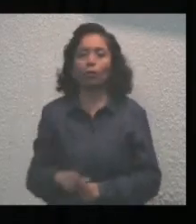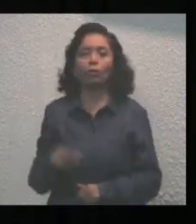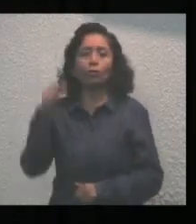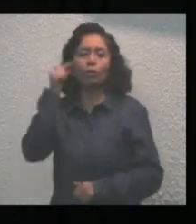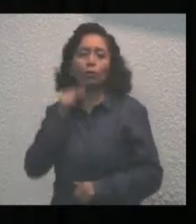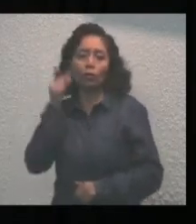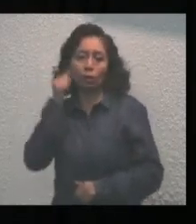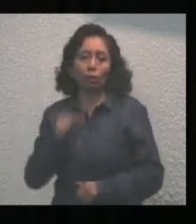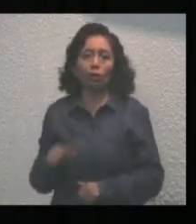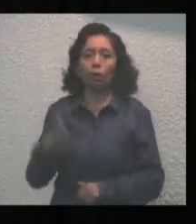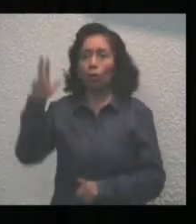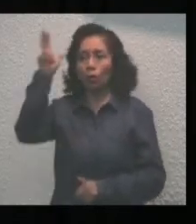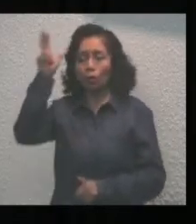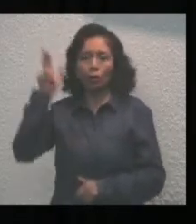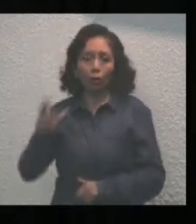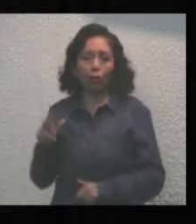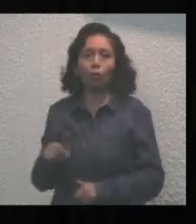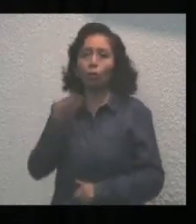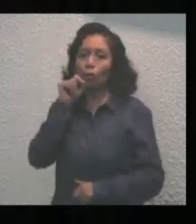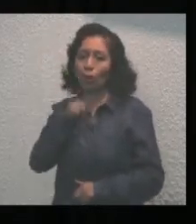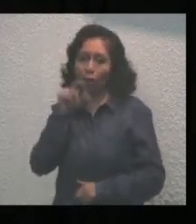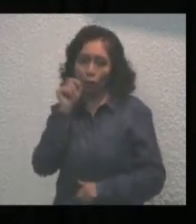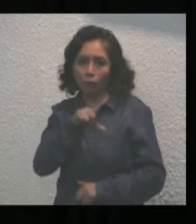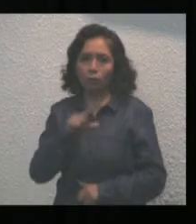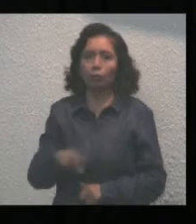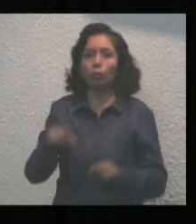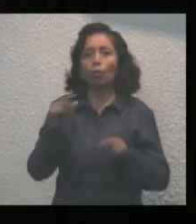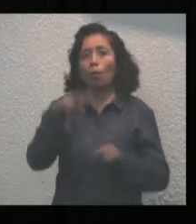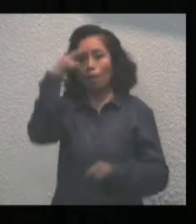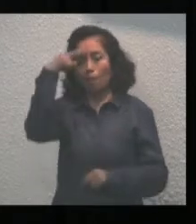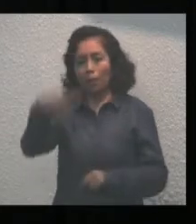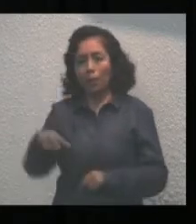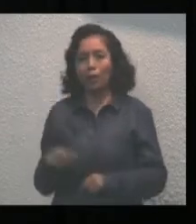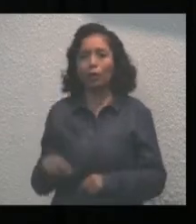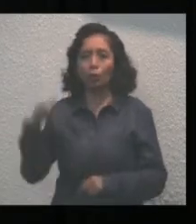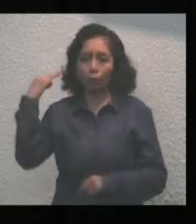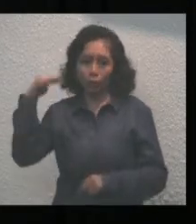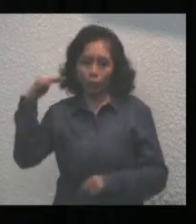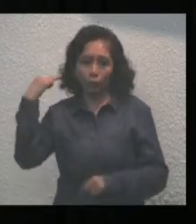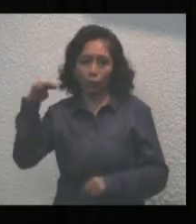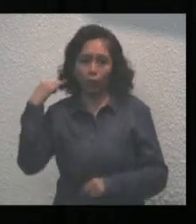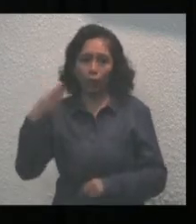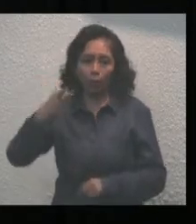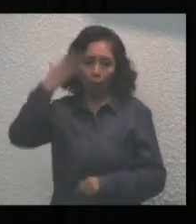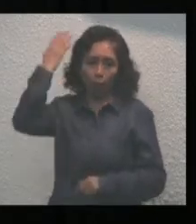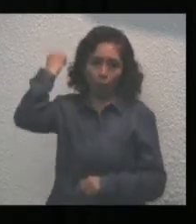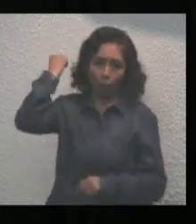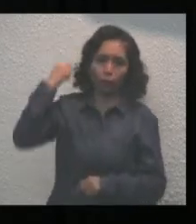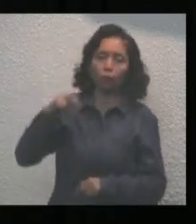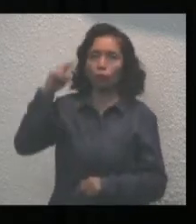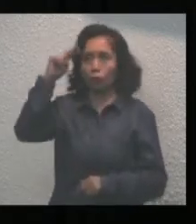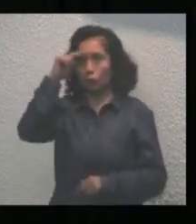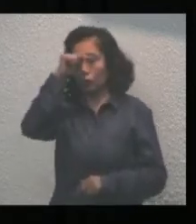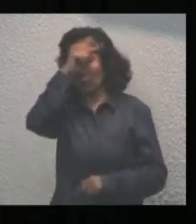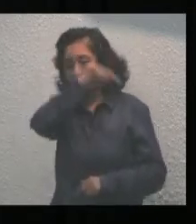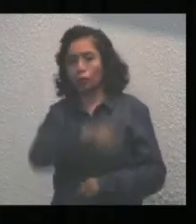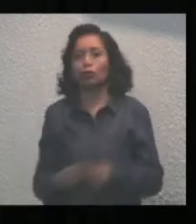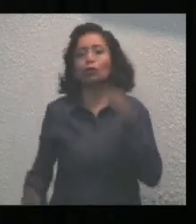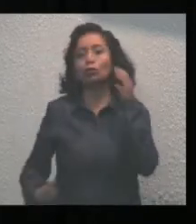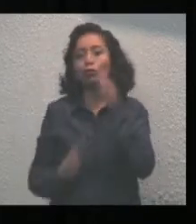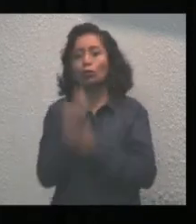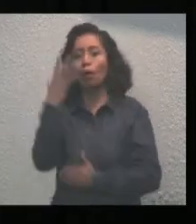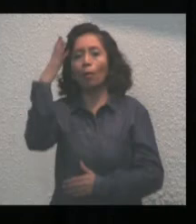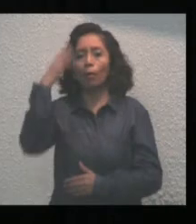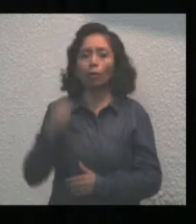Guerrero, Hidalgo, Jalisco, México, Michoacán, Morelos, Nayarit, Nuevo León,